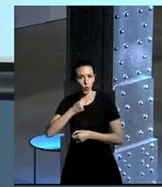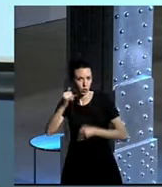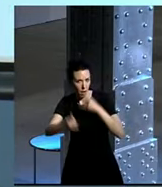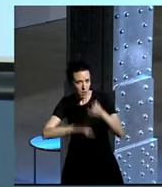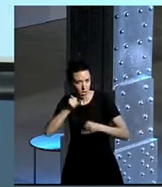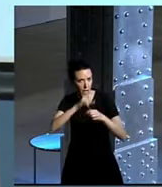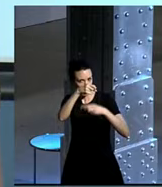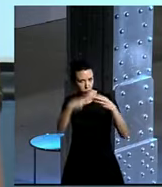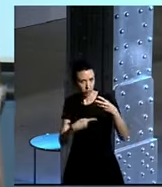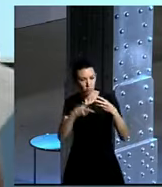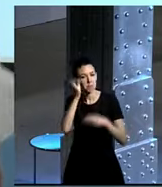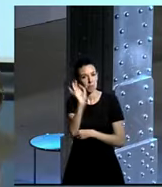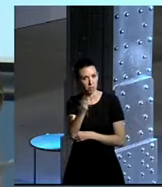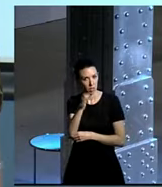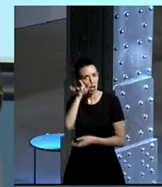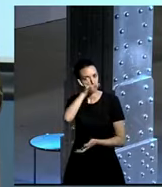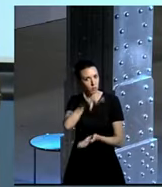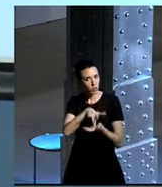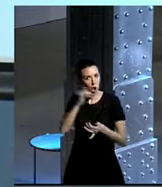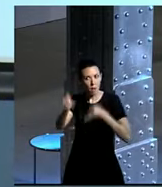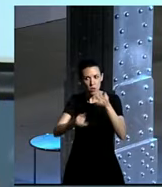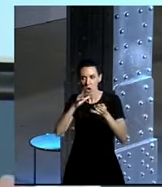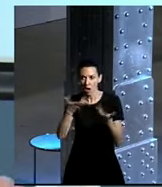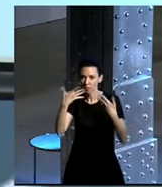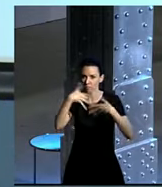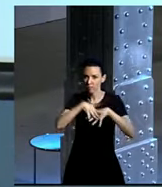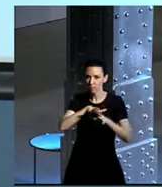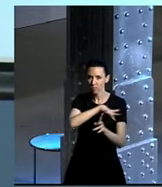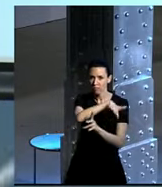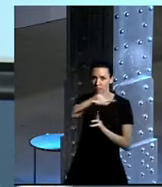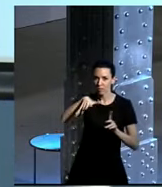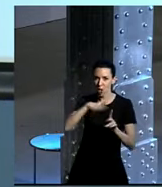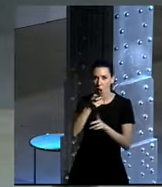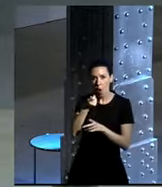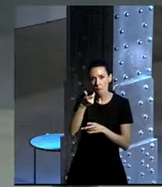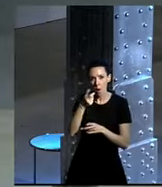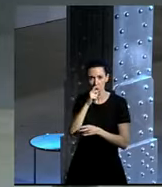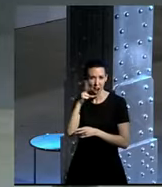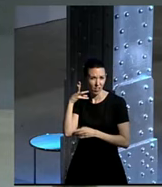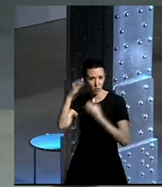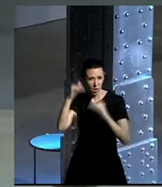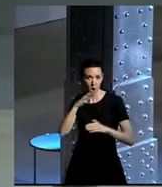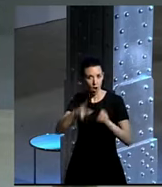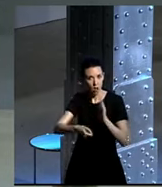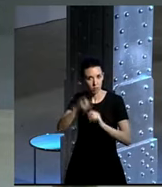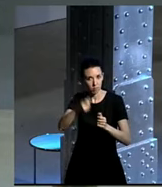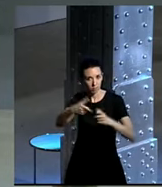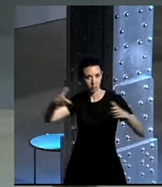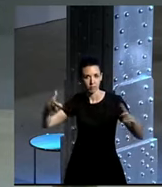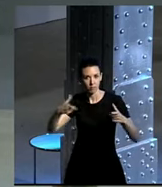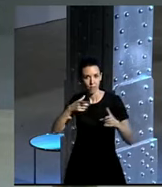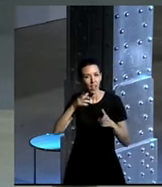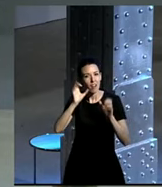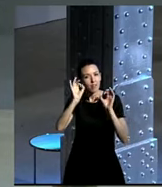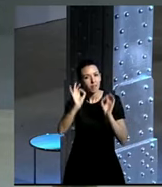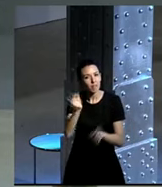Bueno, sí, es cierto. Están empezando a formar parte del paisaje, quizá un poco más que hace unos años. Es verdad que la bicicleta es ese objeto